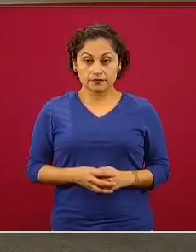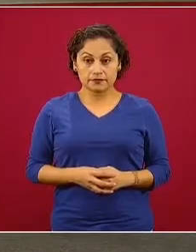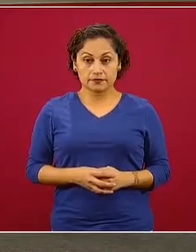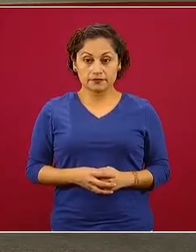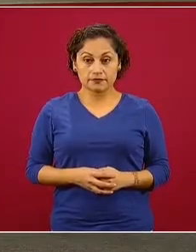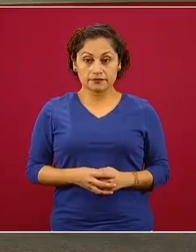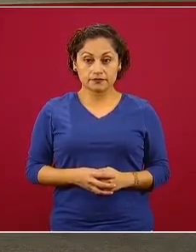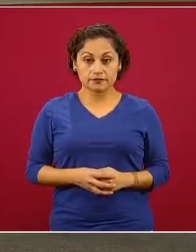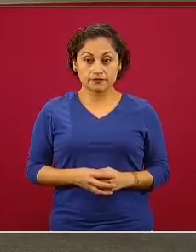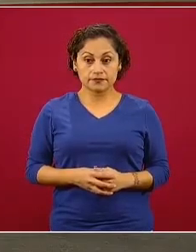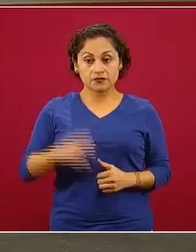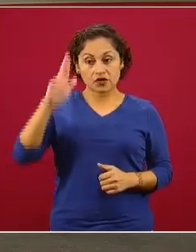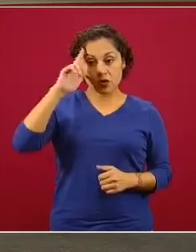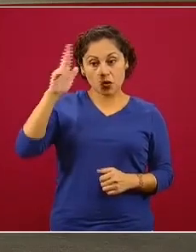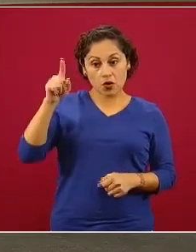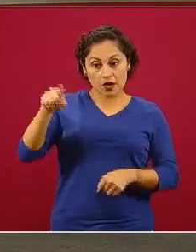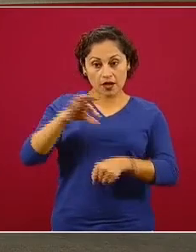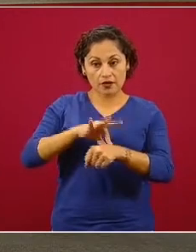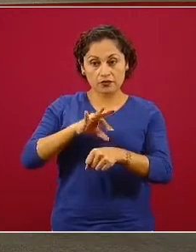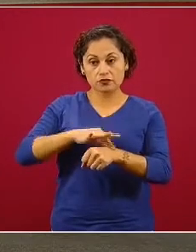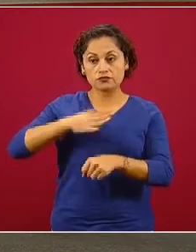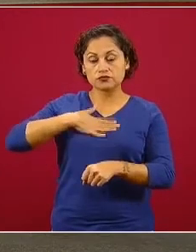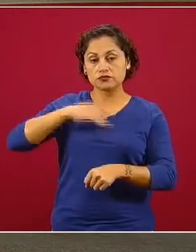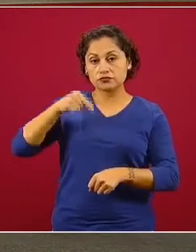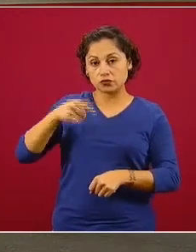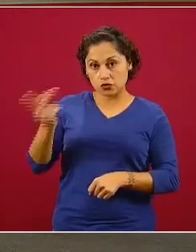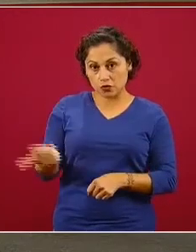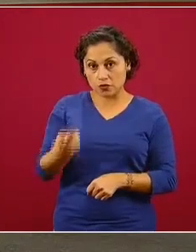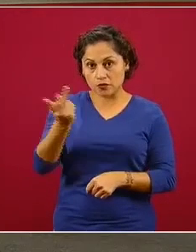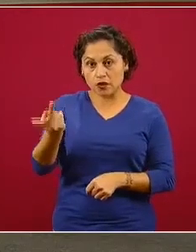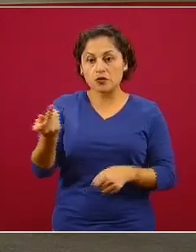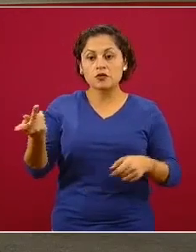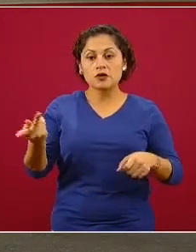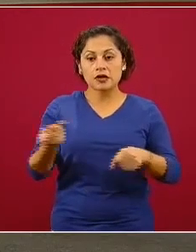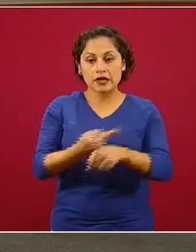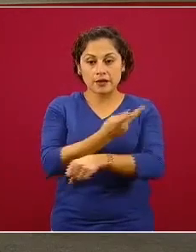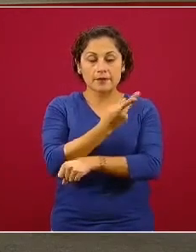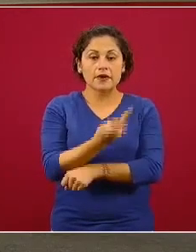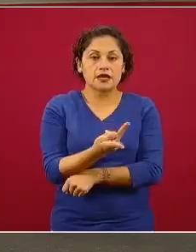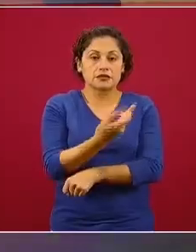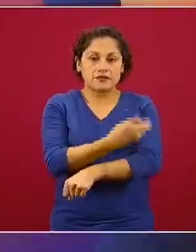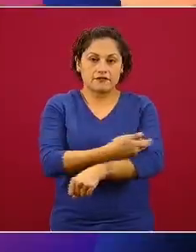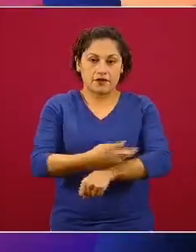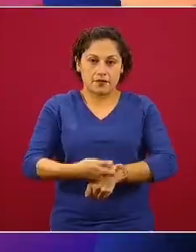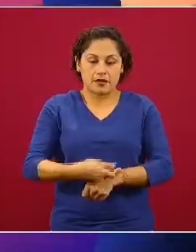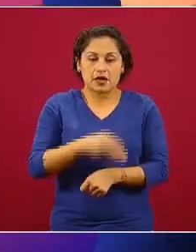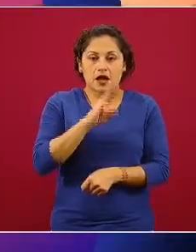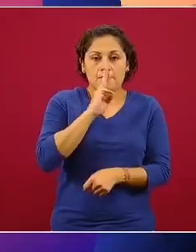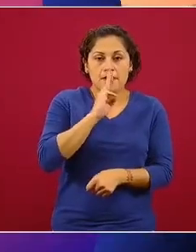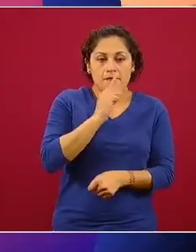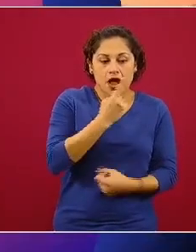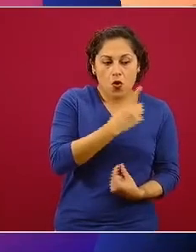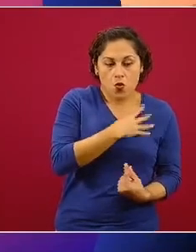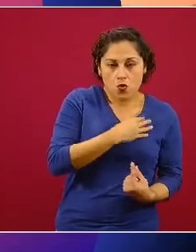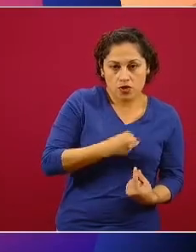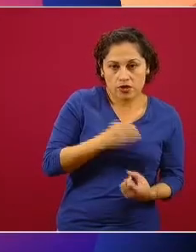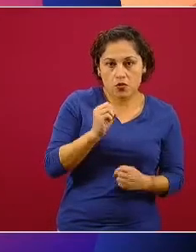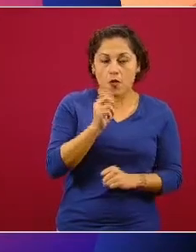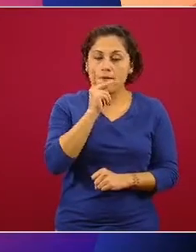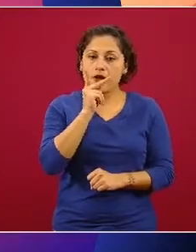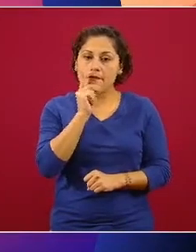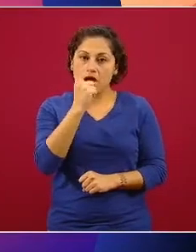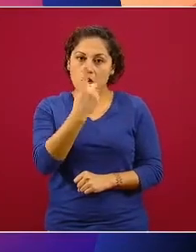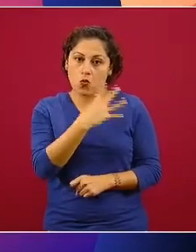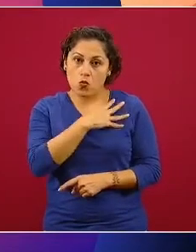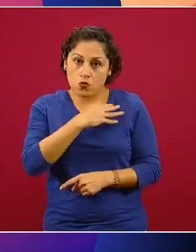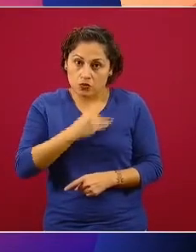Hola doctor, mi pregunta es que podemos hacer las familias uniparentales, es decir, de una mamá o de un papá, con hijos pequeños en casa, y